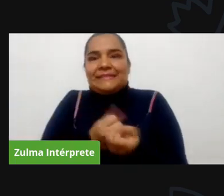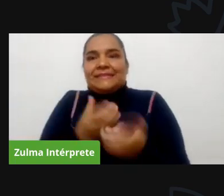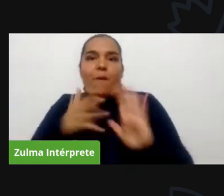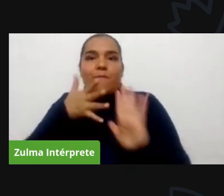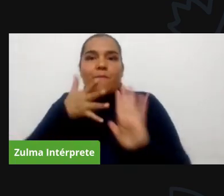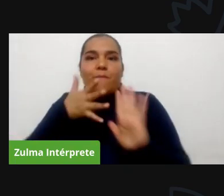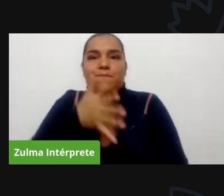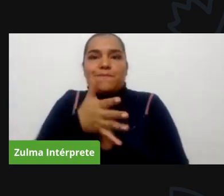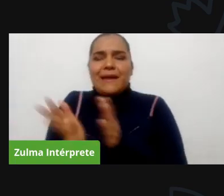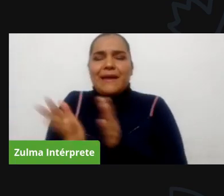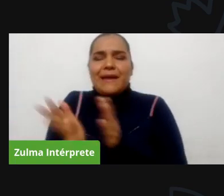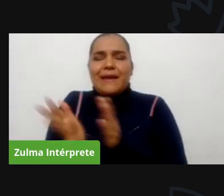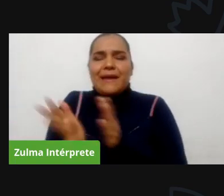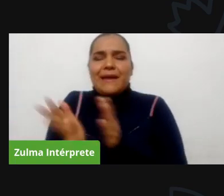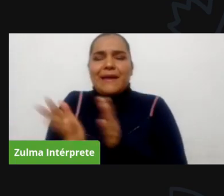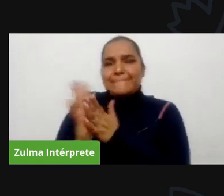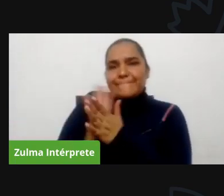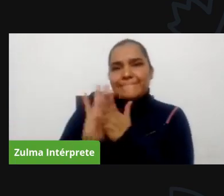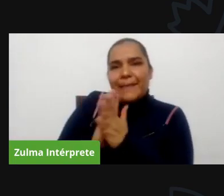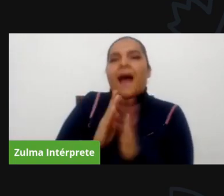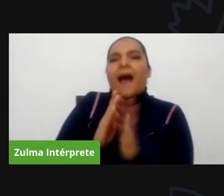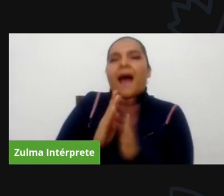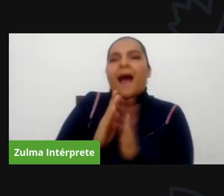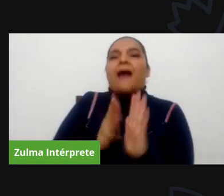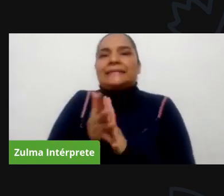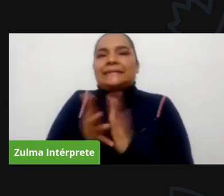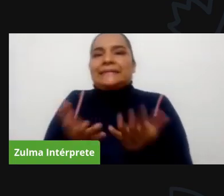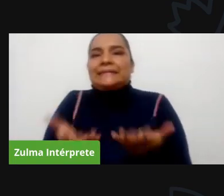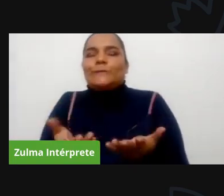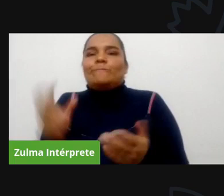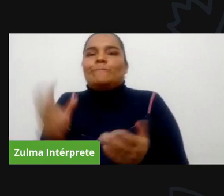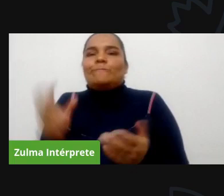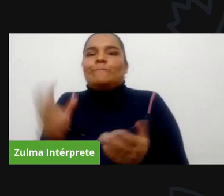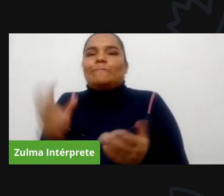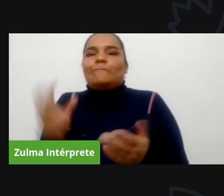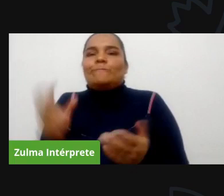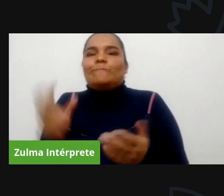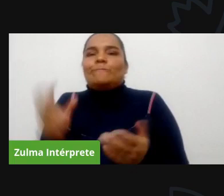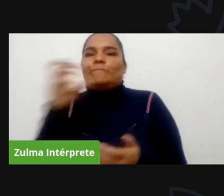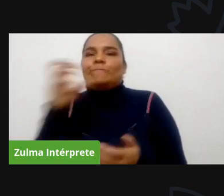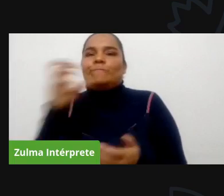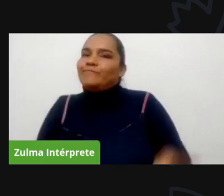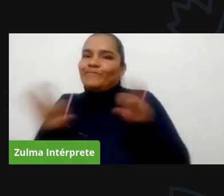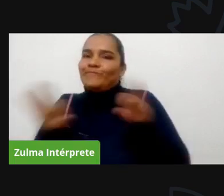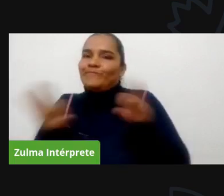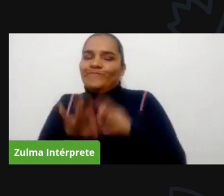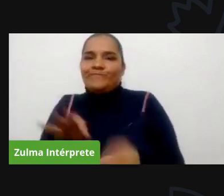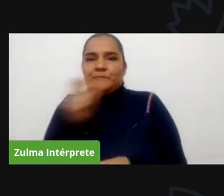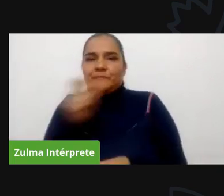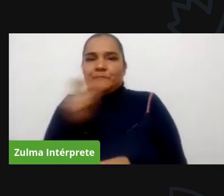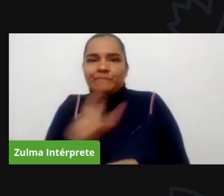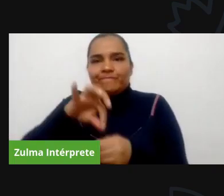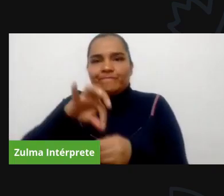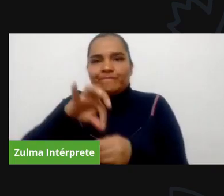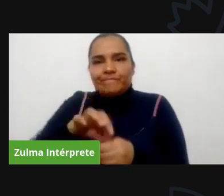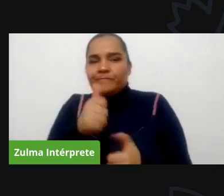a las diferentes formas como cada junta de acción comunal ha tomado la decisión de abordar y de hacer frente a su